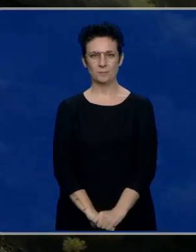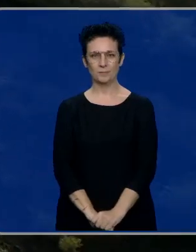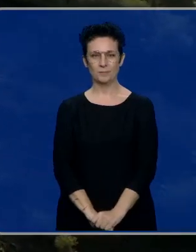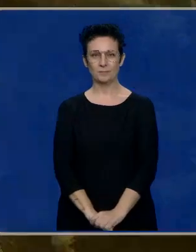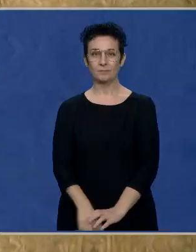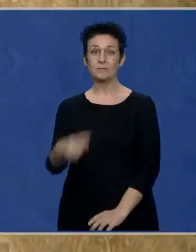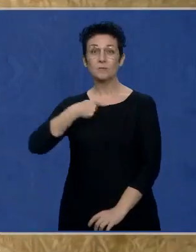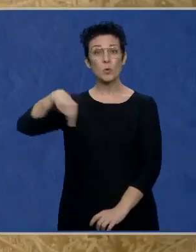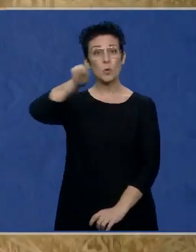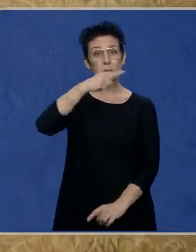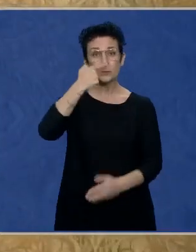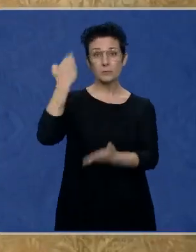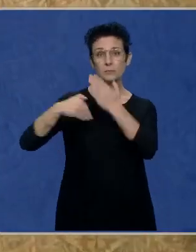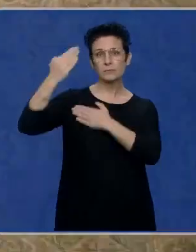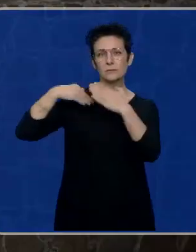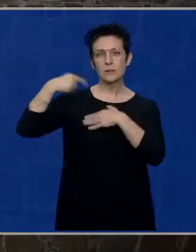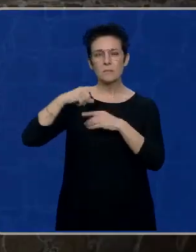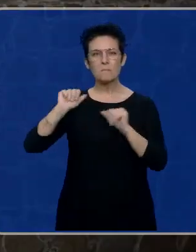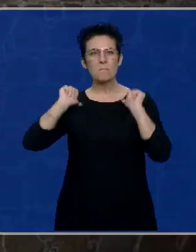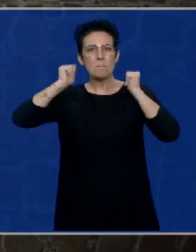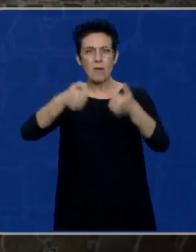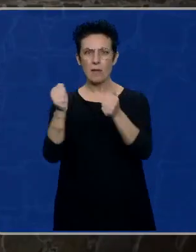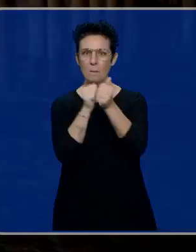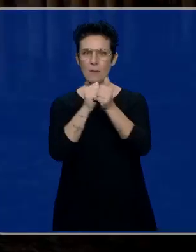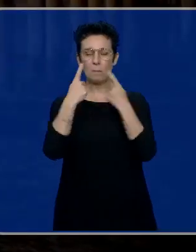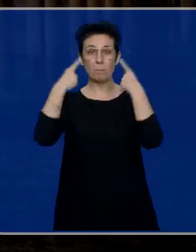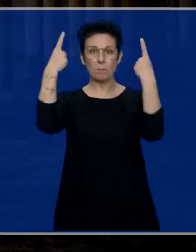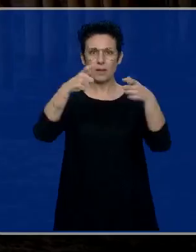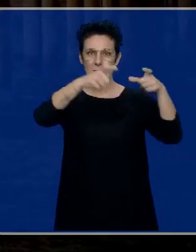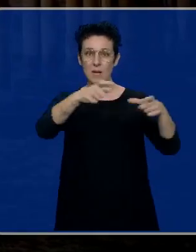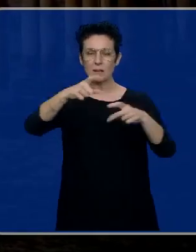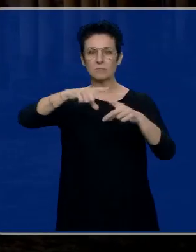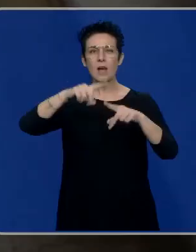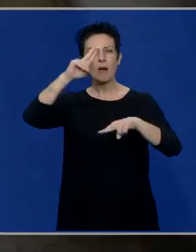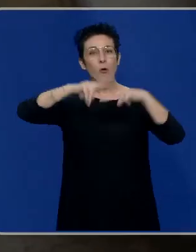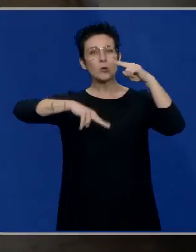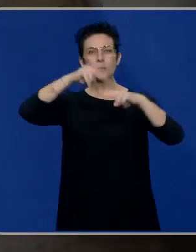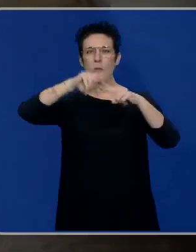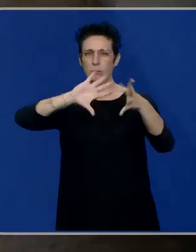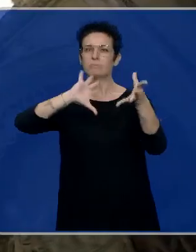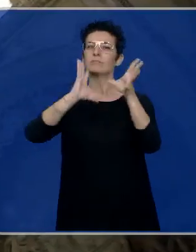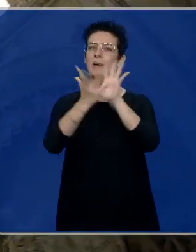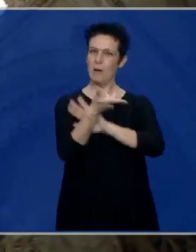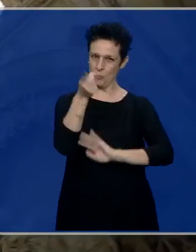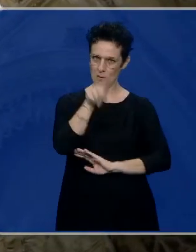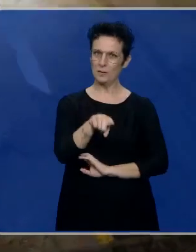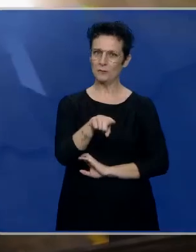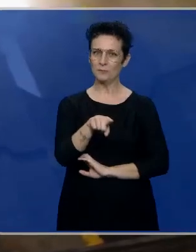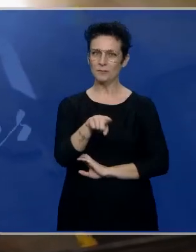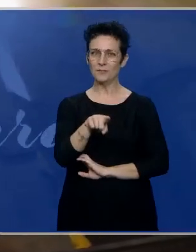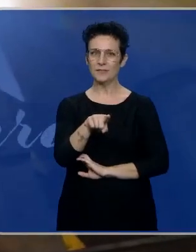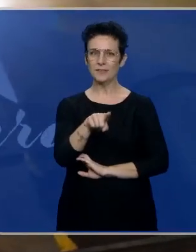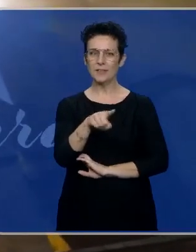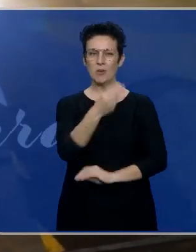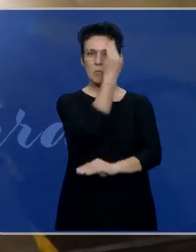Desde que nuestros antepasados colocaran las primeras piedras, la arquitectura ha cambiado. Pero